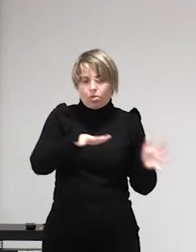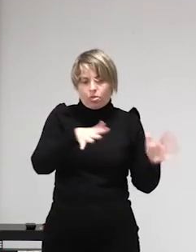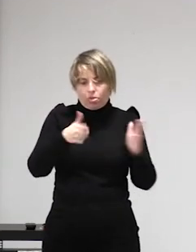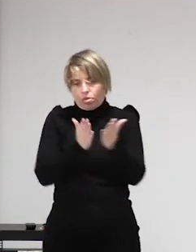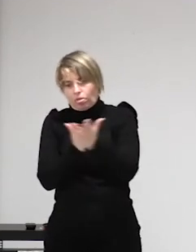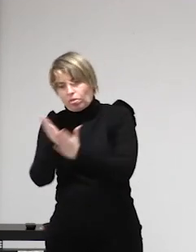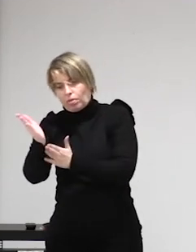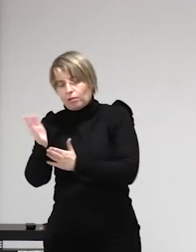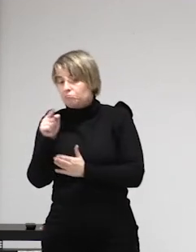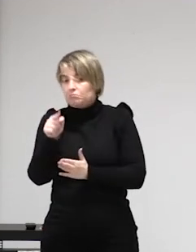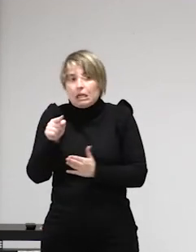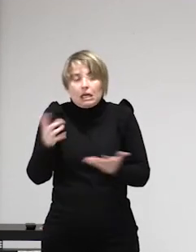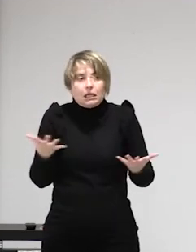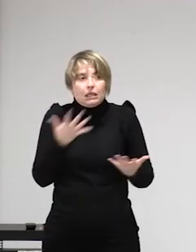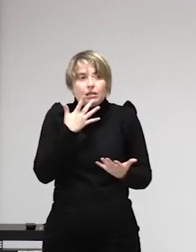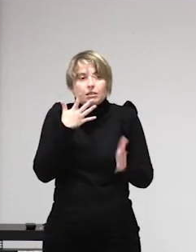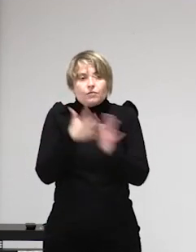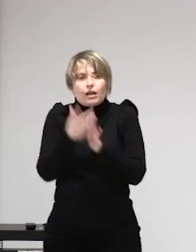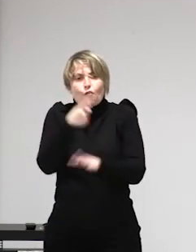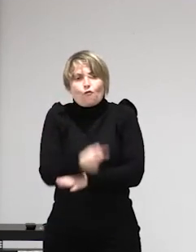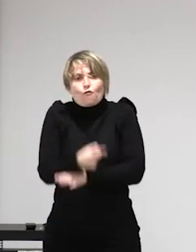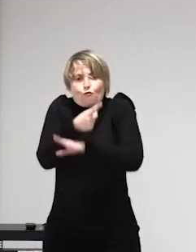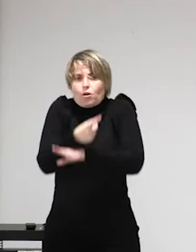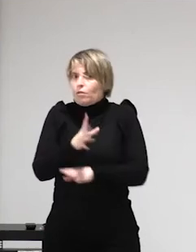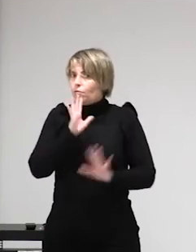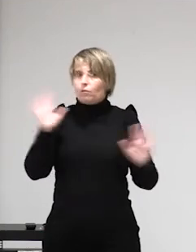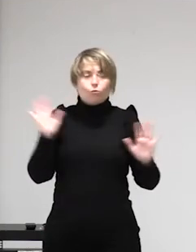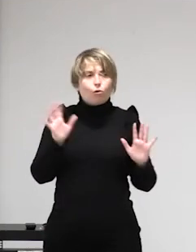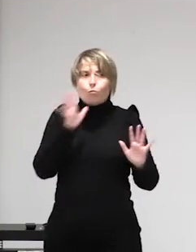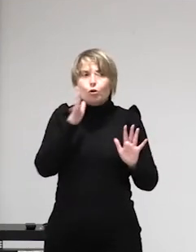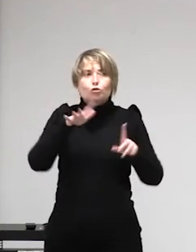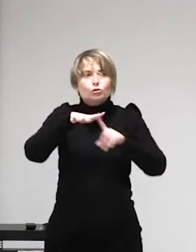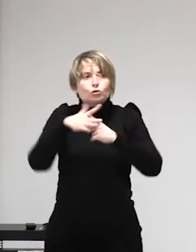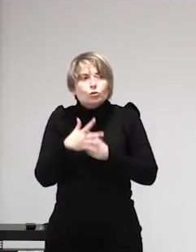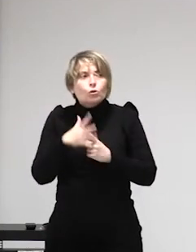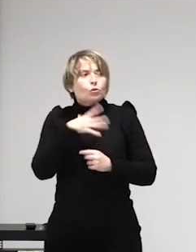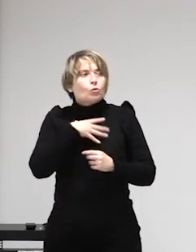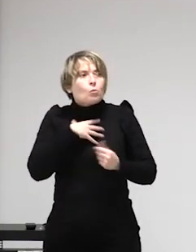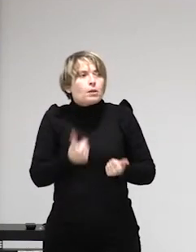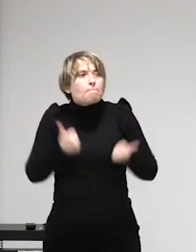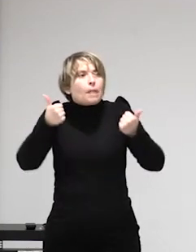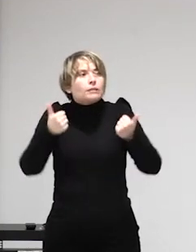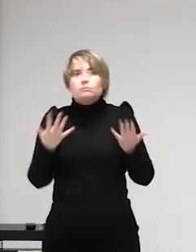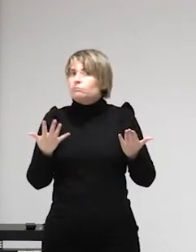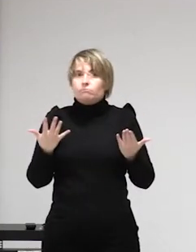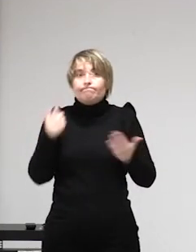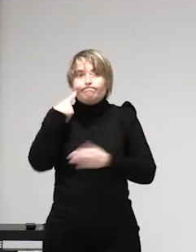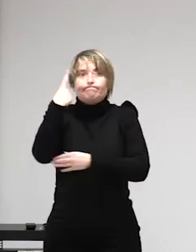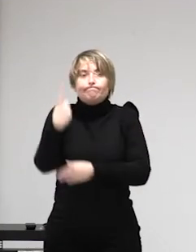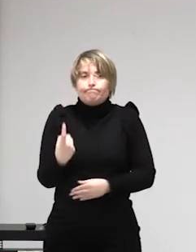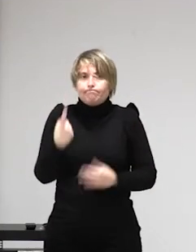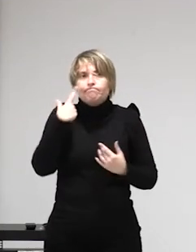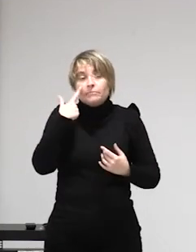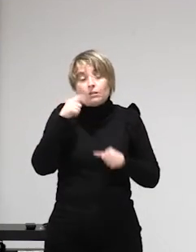que por X motivos no no quieran estar en él pues si el estado debería garantizar